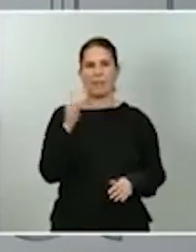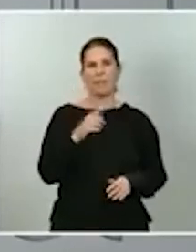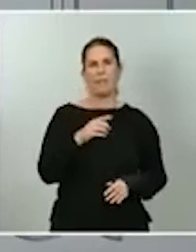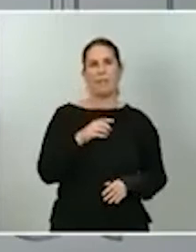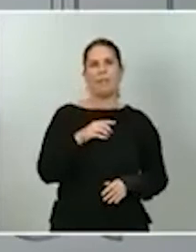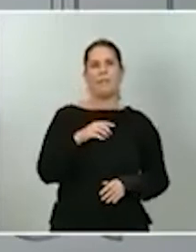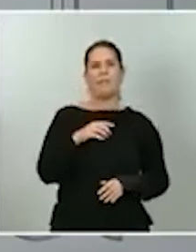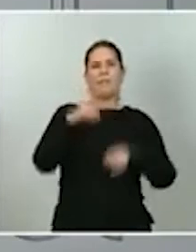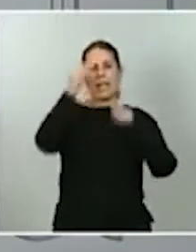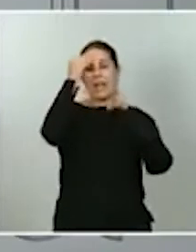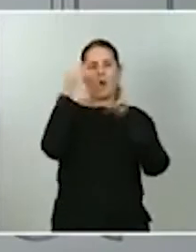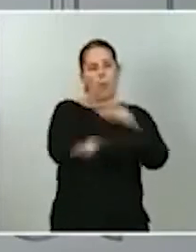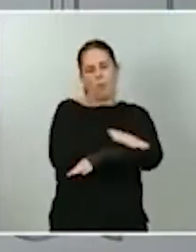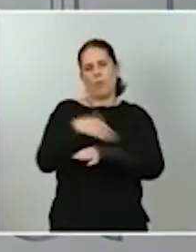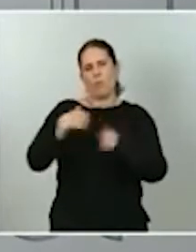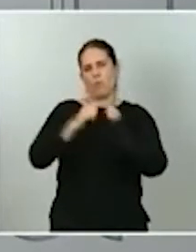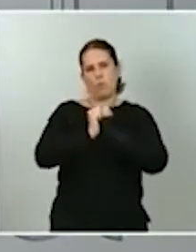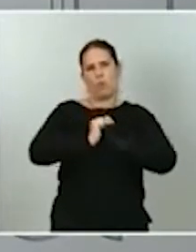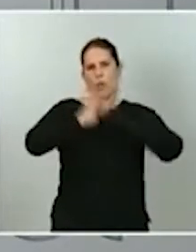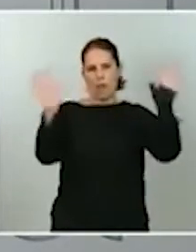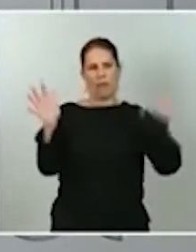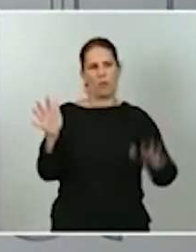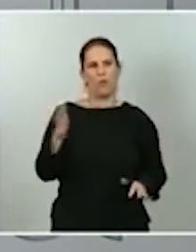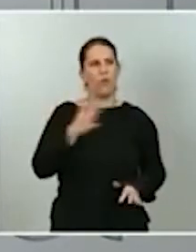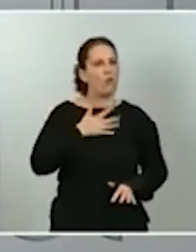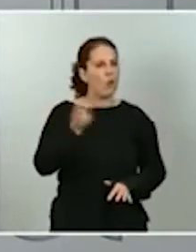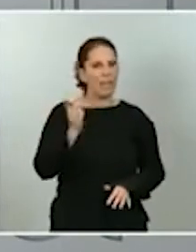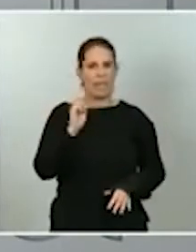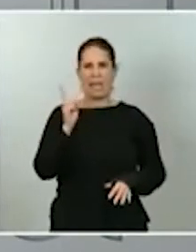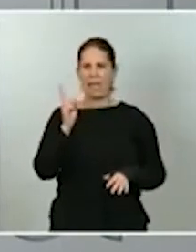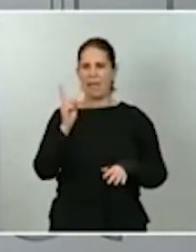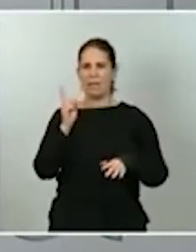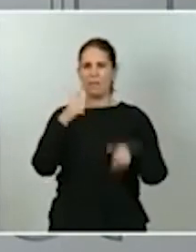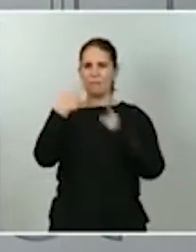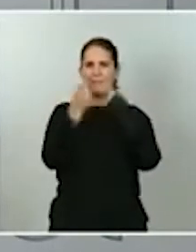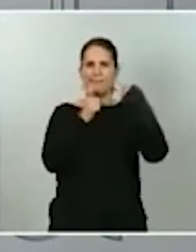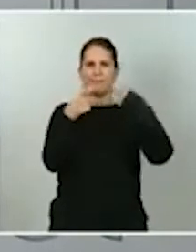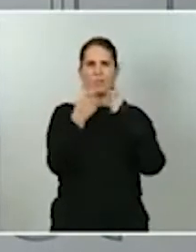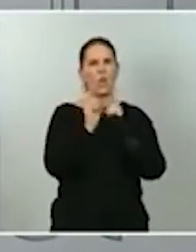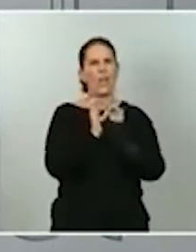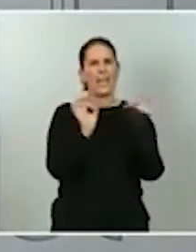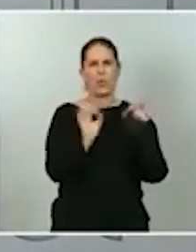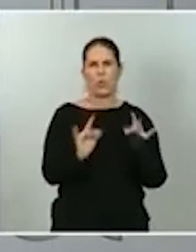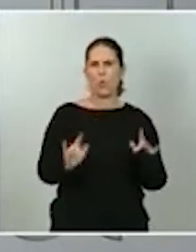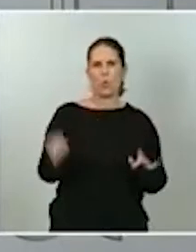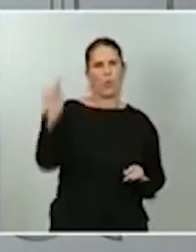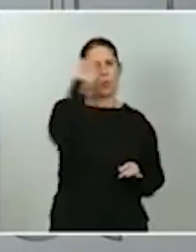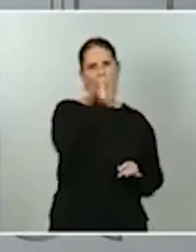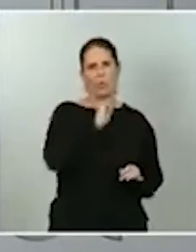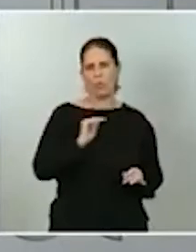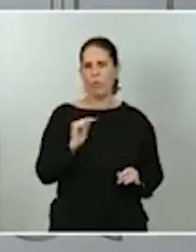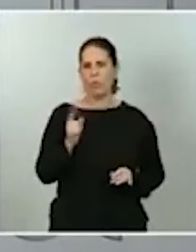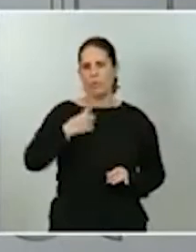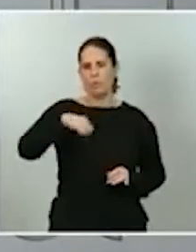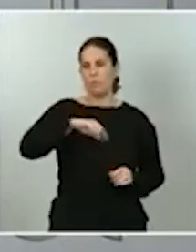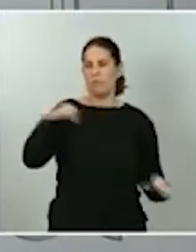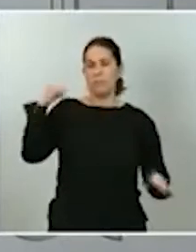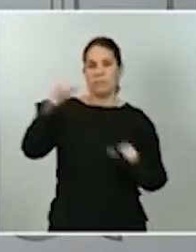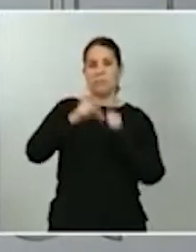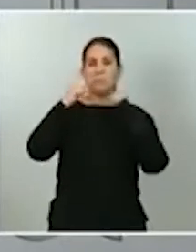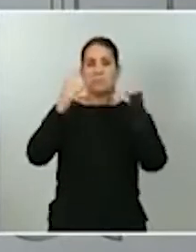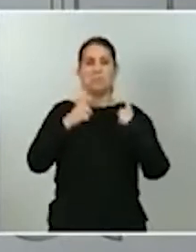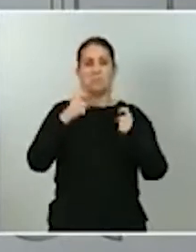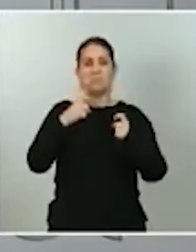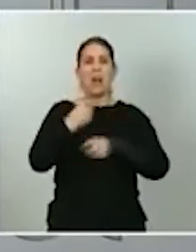respecto a que no quiere confrontación con ningún tipo de territorio y que lo que hemos intentado practicar es la lealtad, la